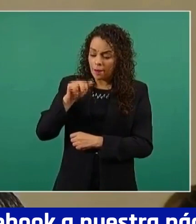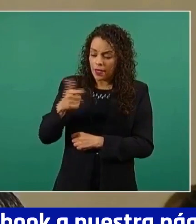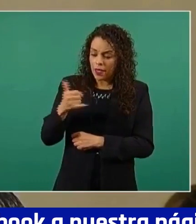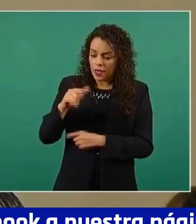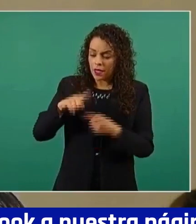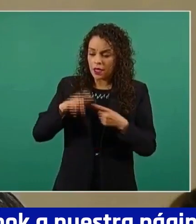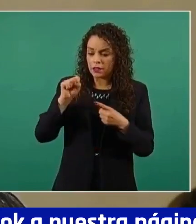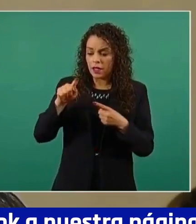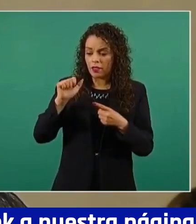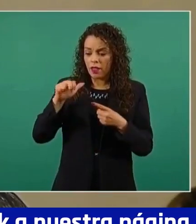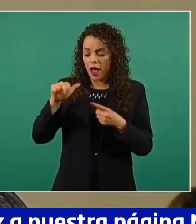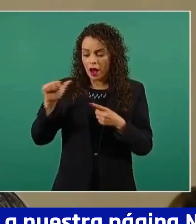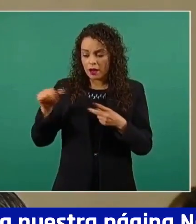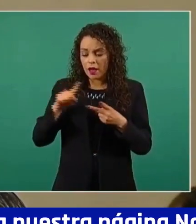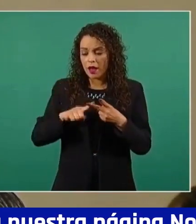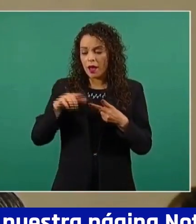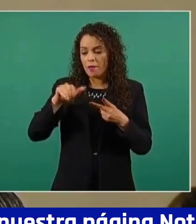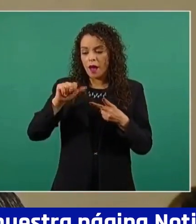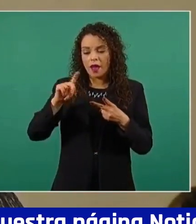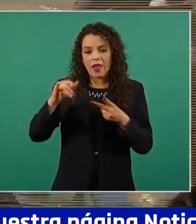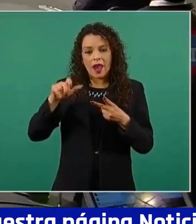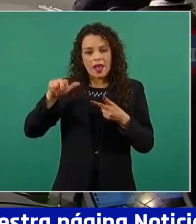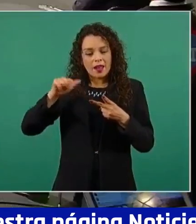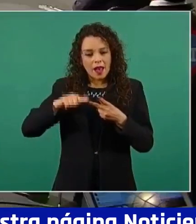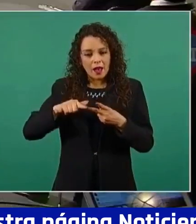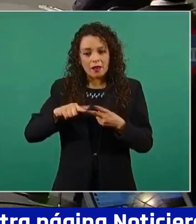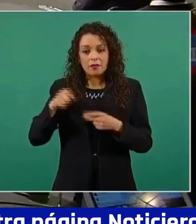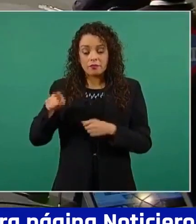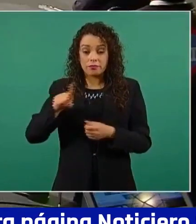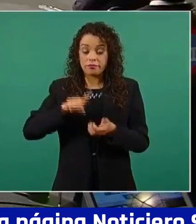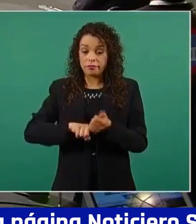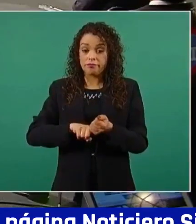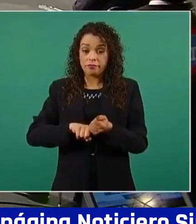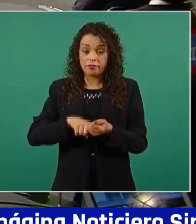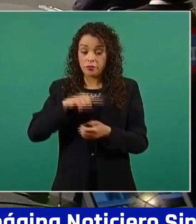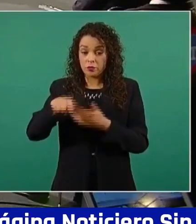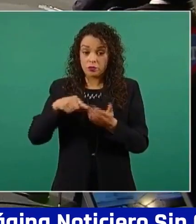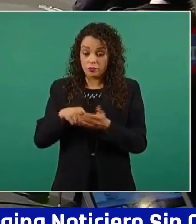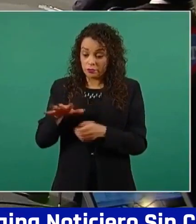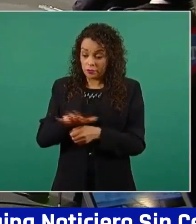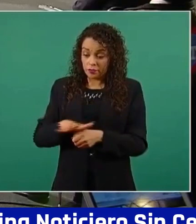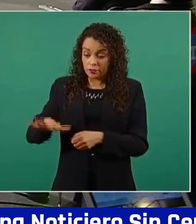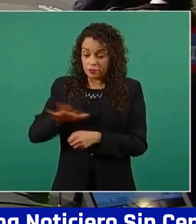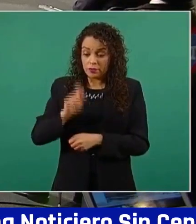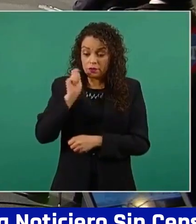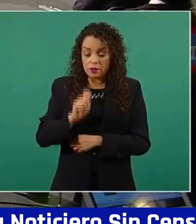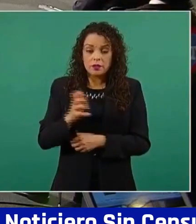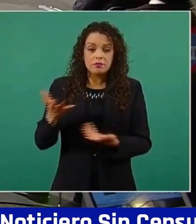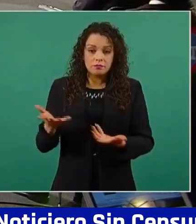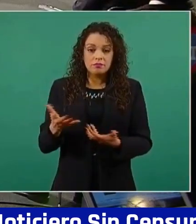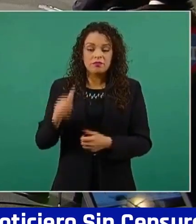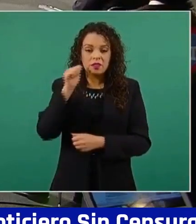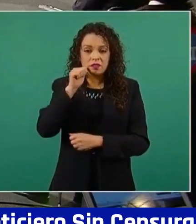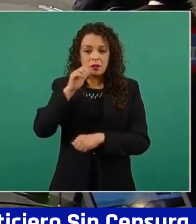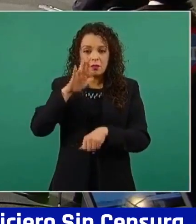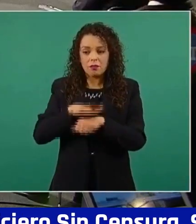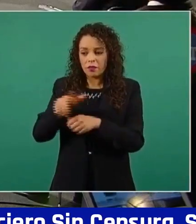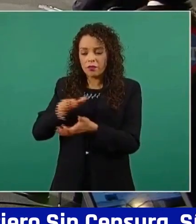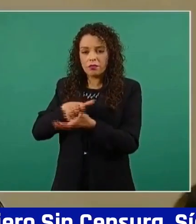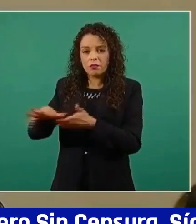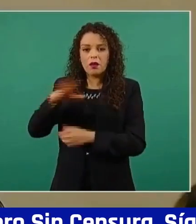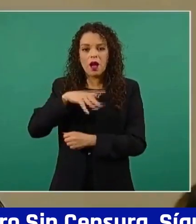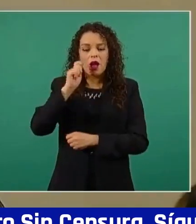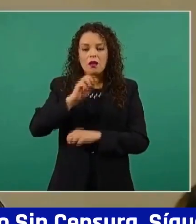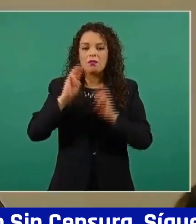Ana Magdalena, que es una parte, pues que es estratégica, tanto para las actividades lícitas como para las ilícitas, que no